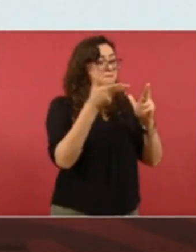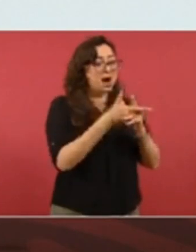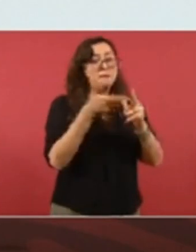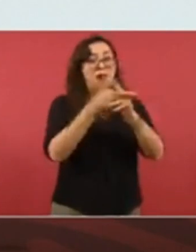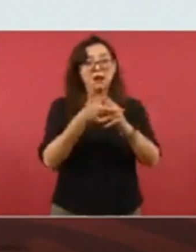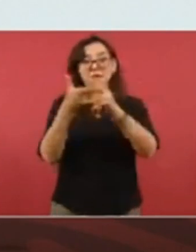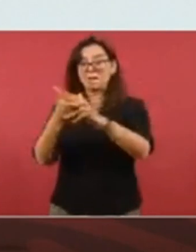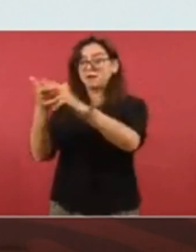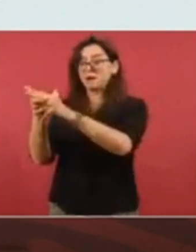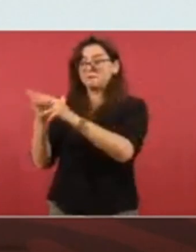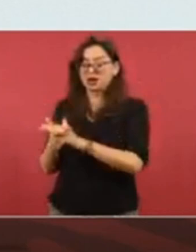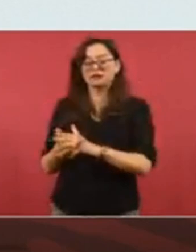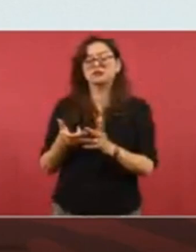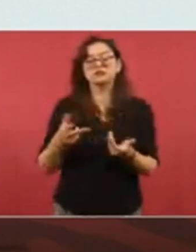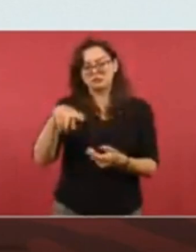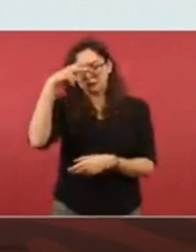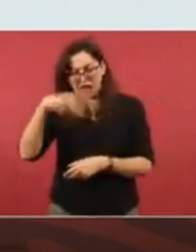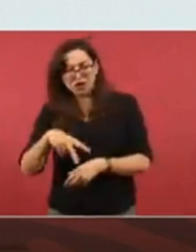mexicanos y a estadounidenses.